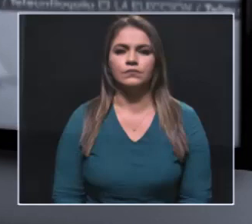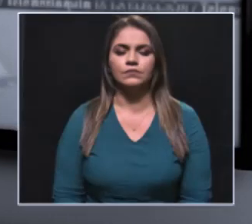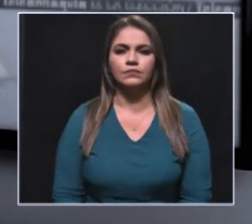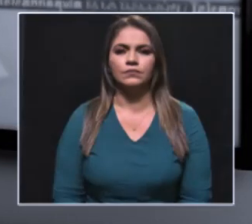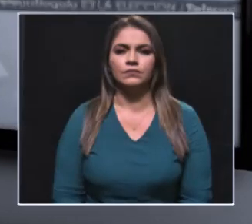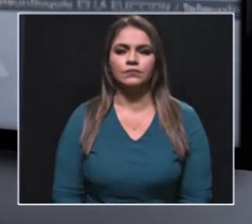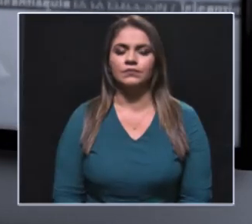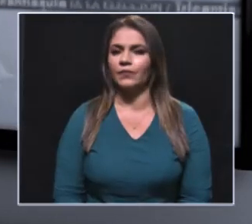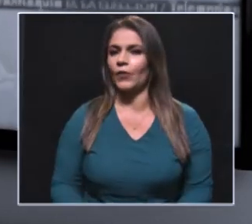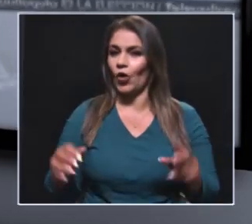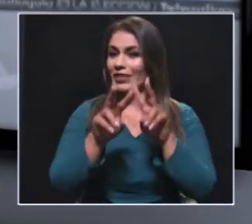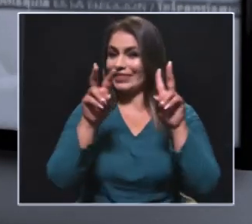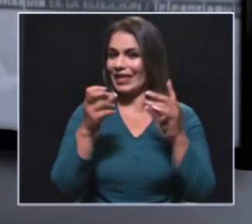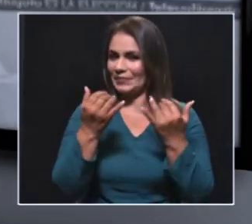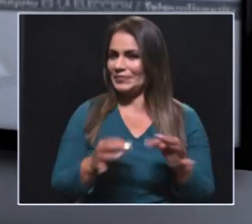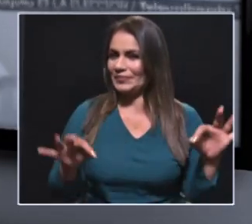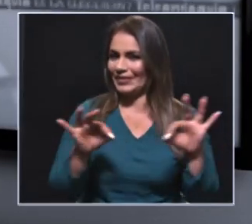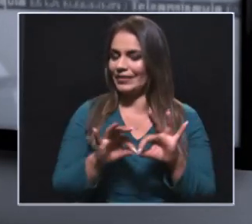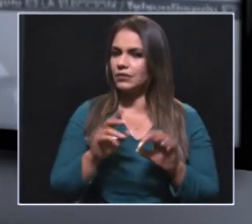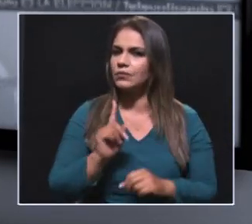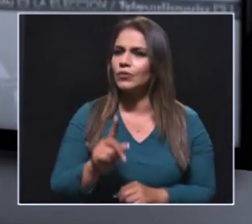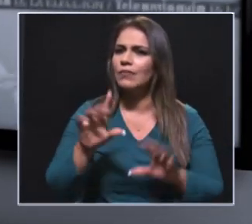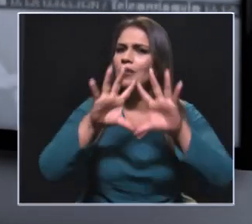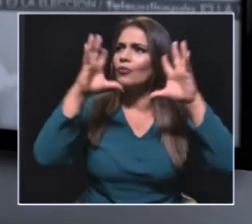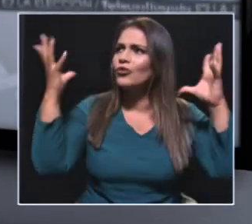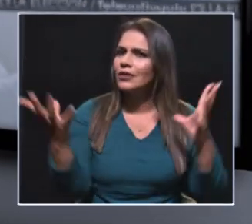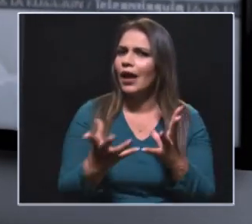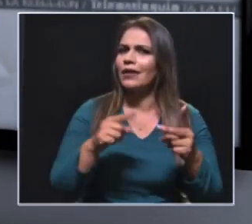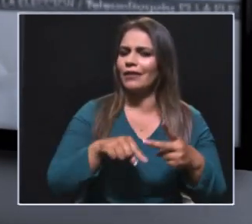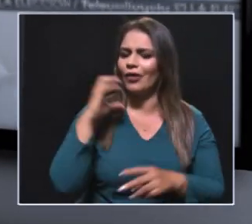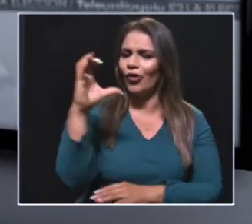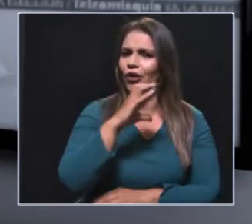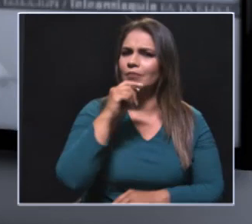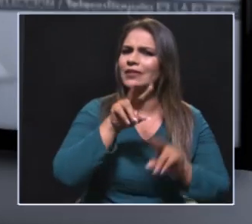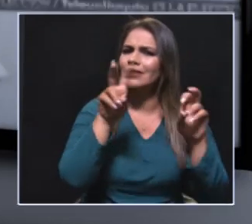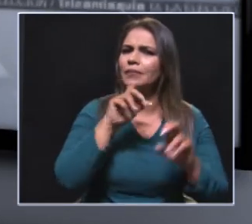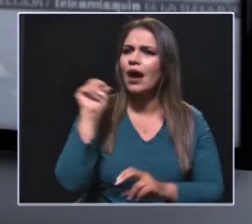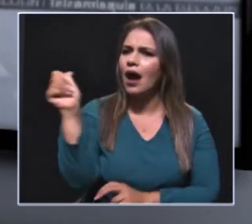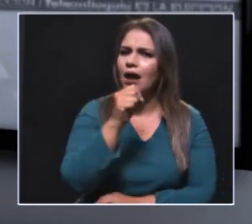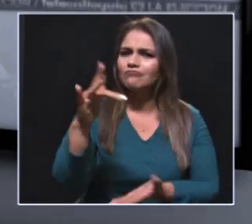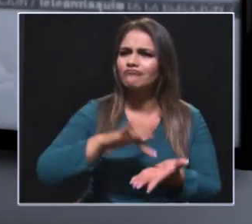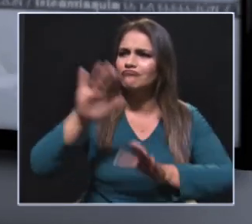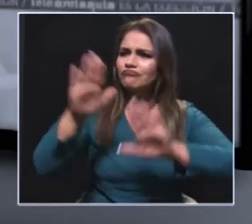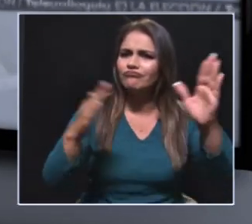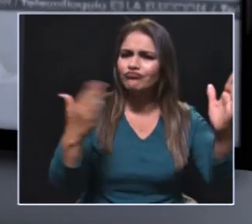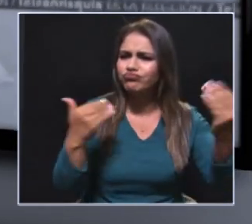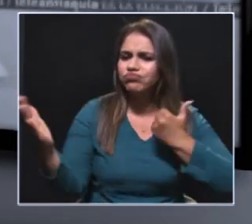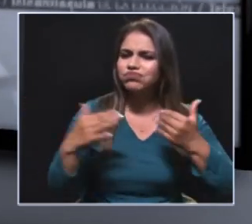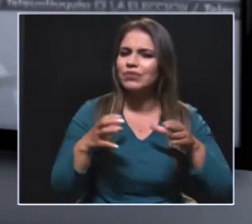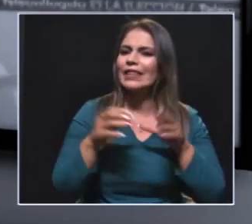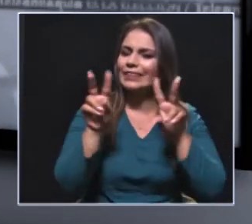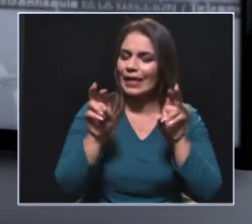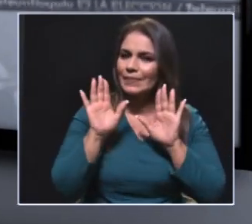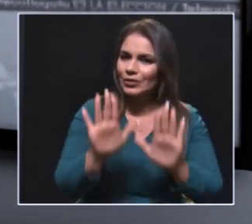Estamos hablando hoy de un reto enorme de la política mundial y nacional, es el tema de la participación de las mujeres en la política